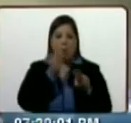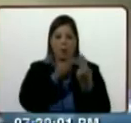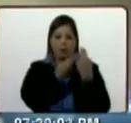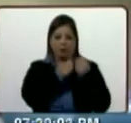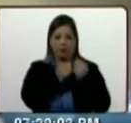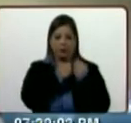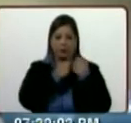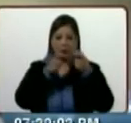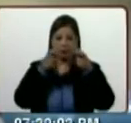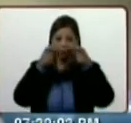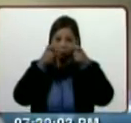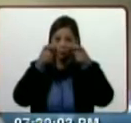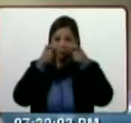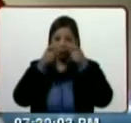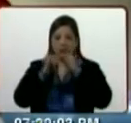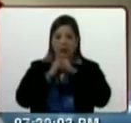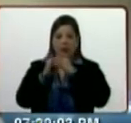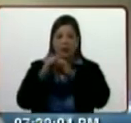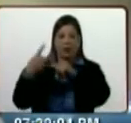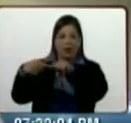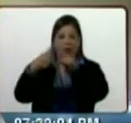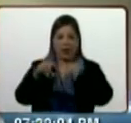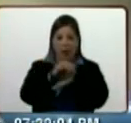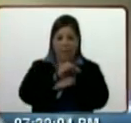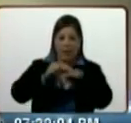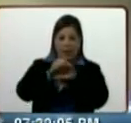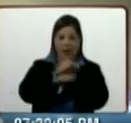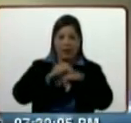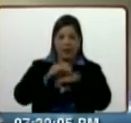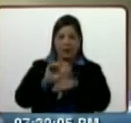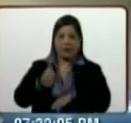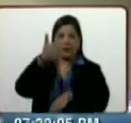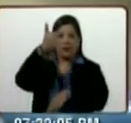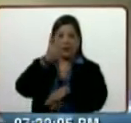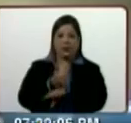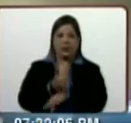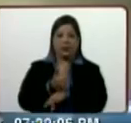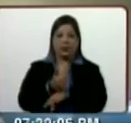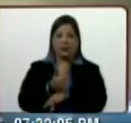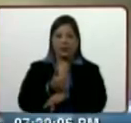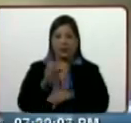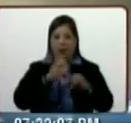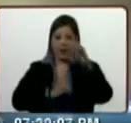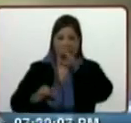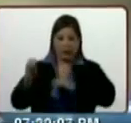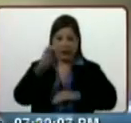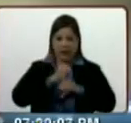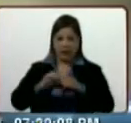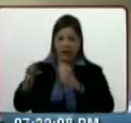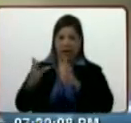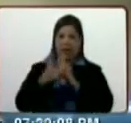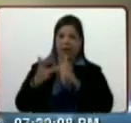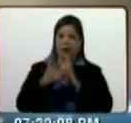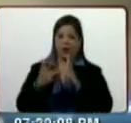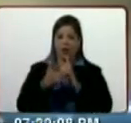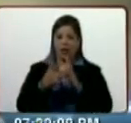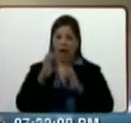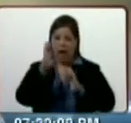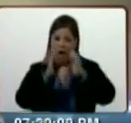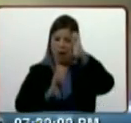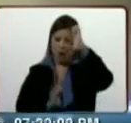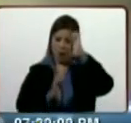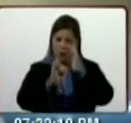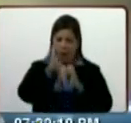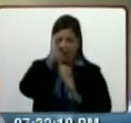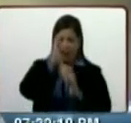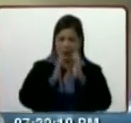frente de las direcciones informáticas de los ministerios, encabezadas por el compañero que está en ciencia y tecnología, y vamos evaluando y vamos previendo,